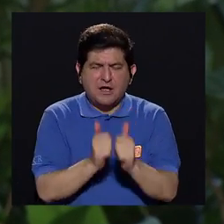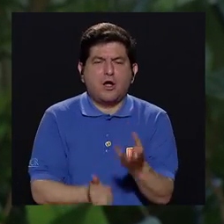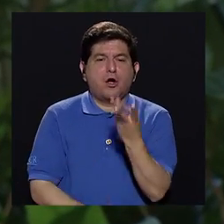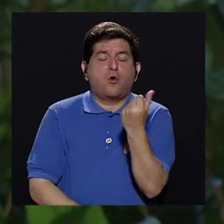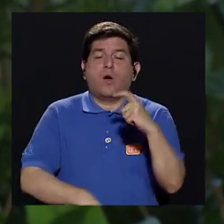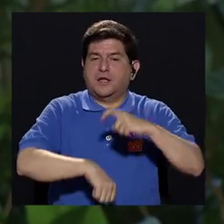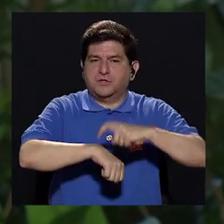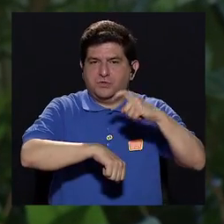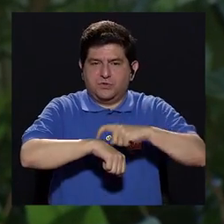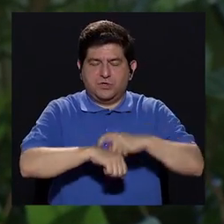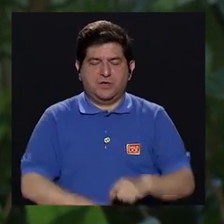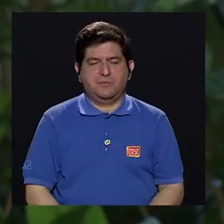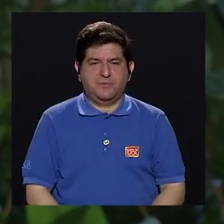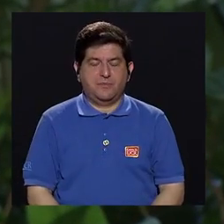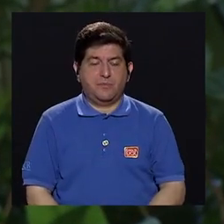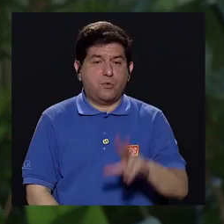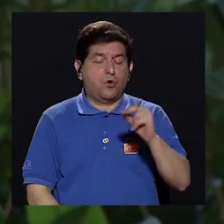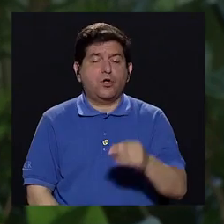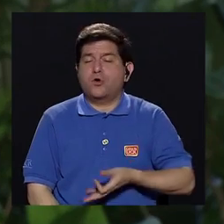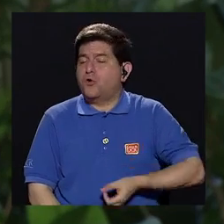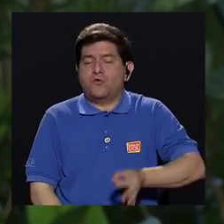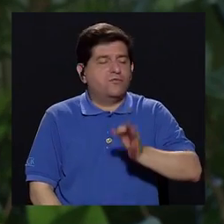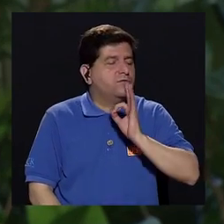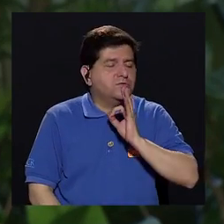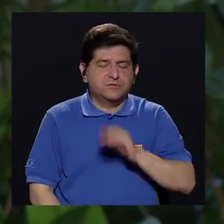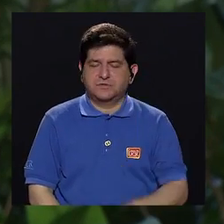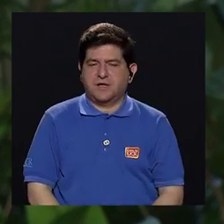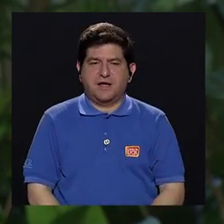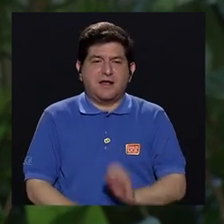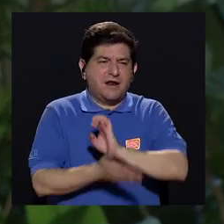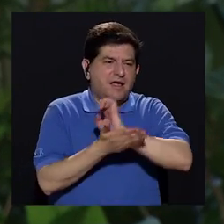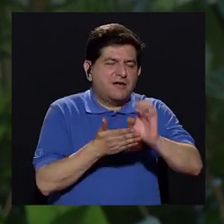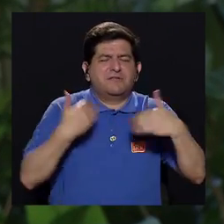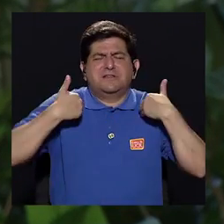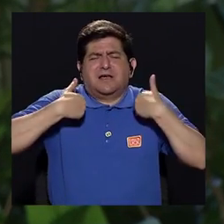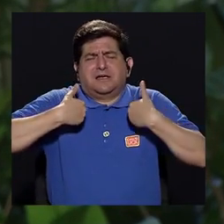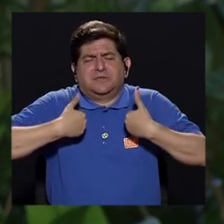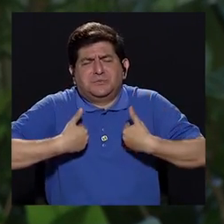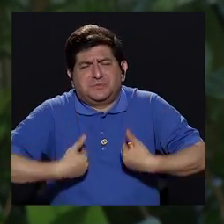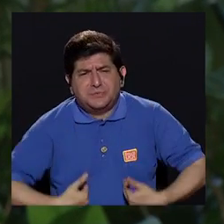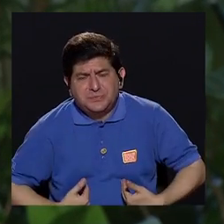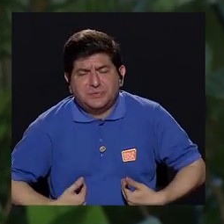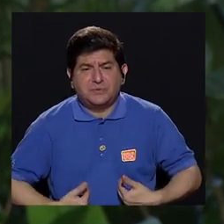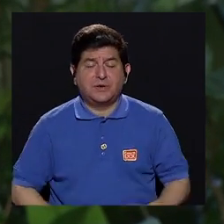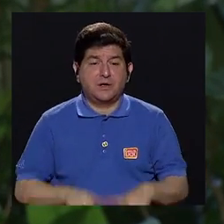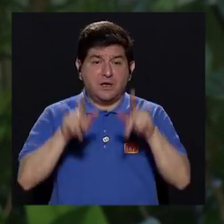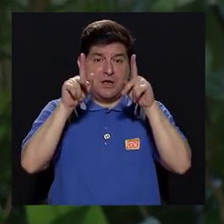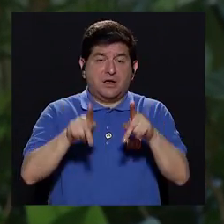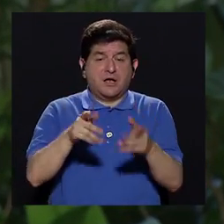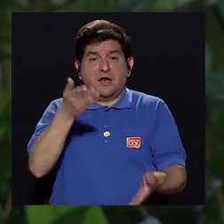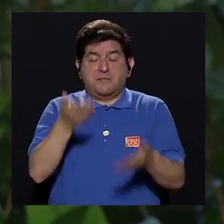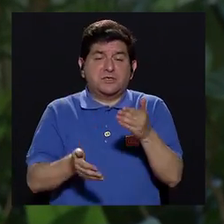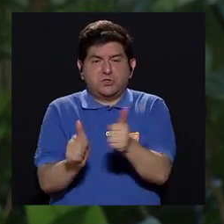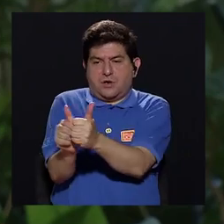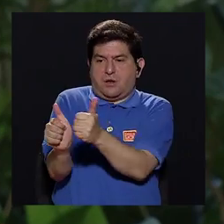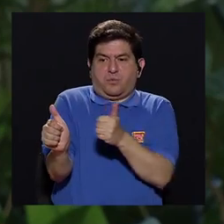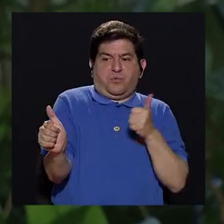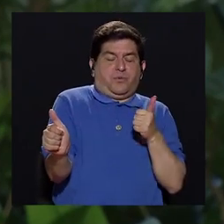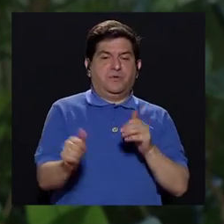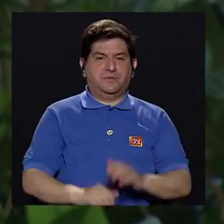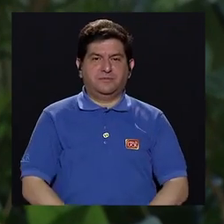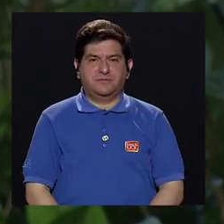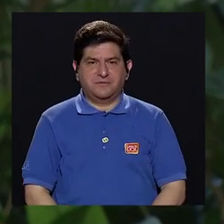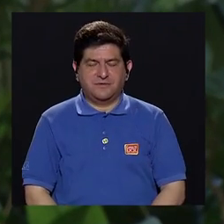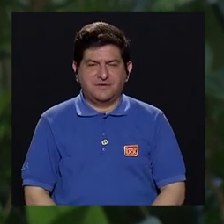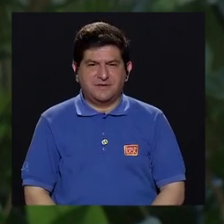seguido de trabajo para no causar frustración, para no causar cansancio extremo y que más bien se me vaya el paciente para atrás. Entonces,